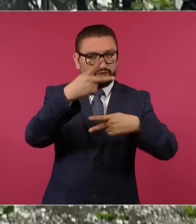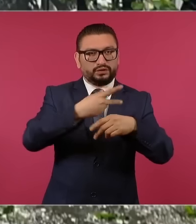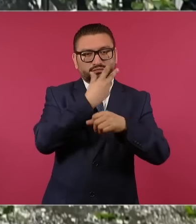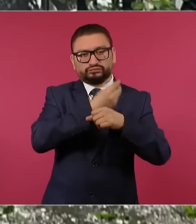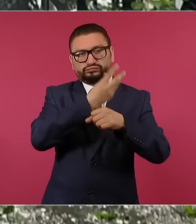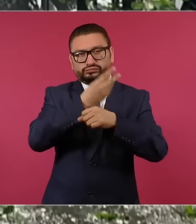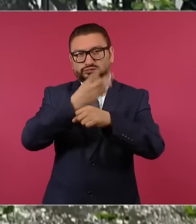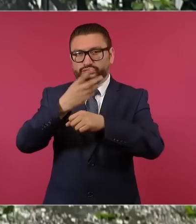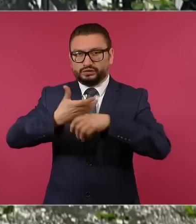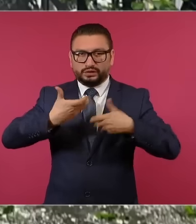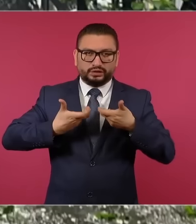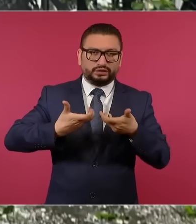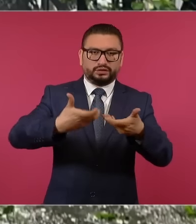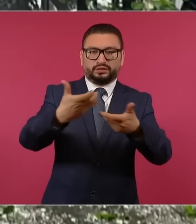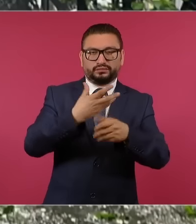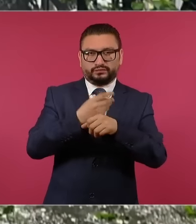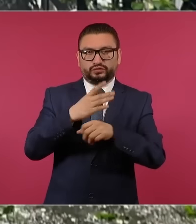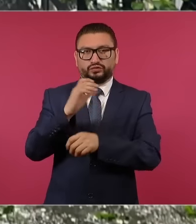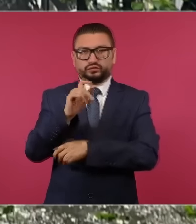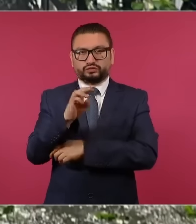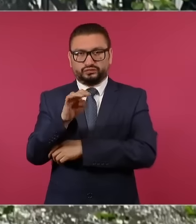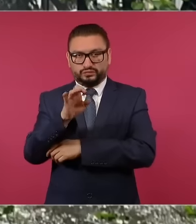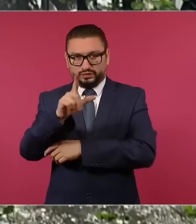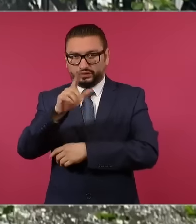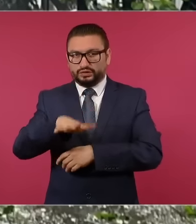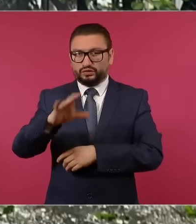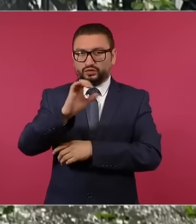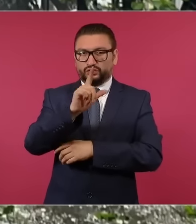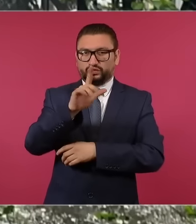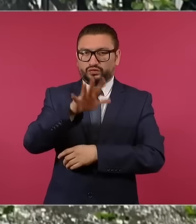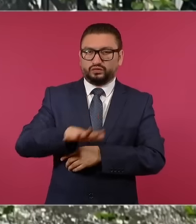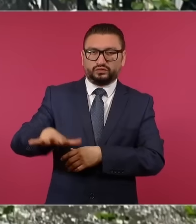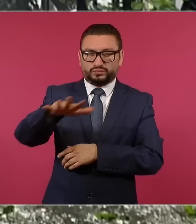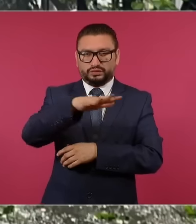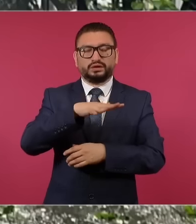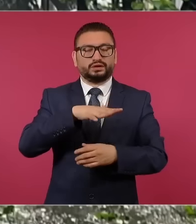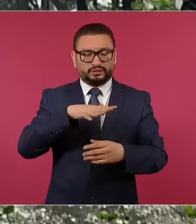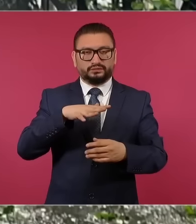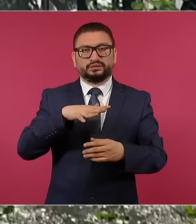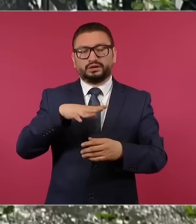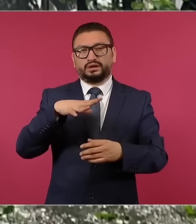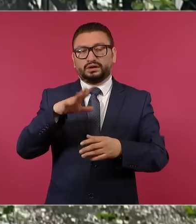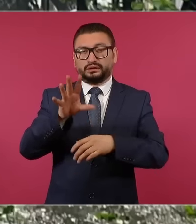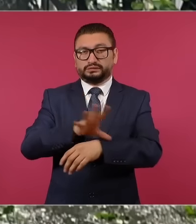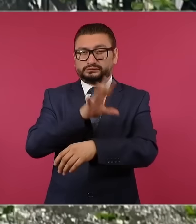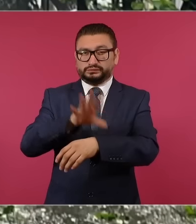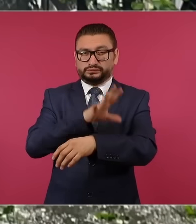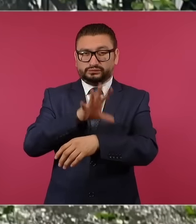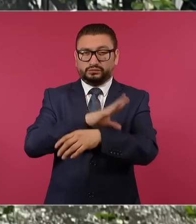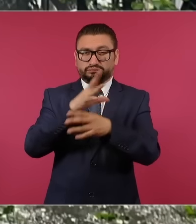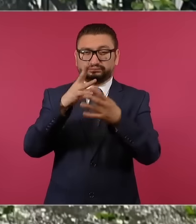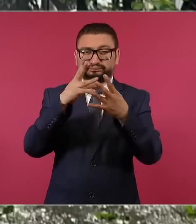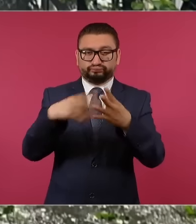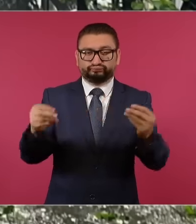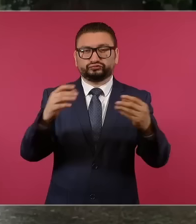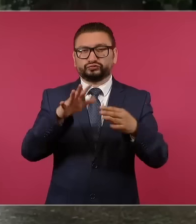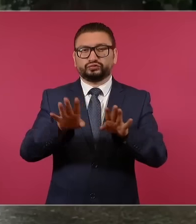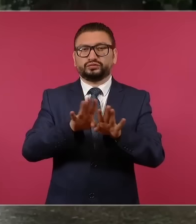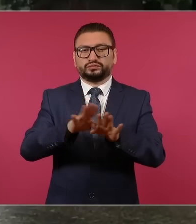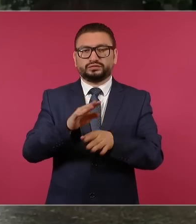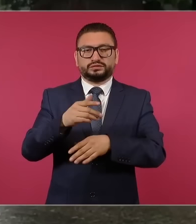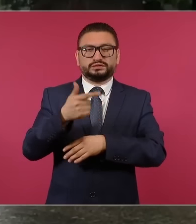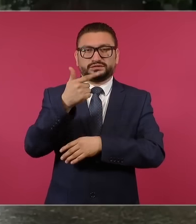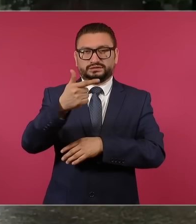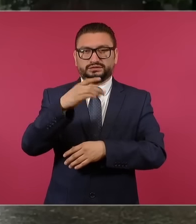suministro. En Cozumel, colonias con afectaciones de energía eléctrica que suman siete